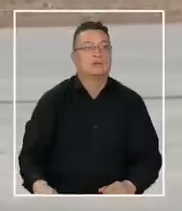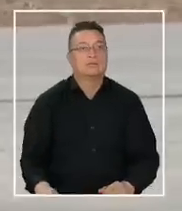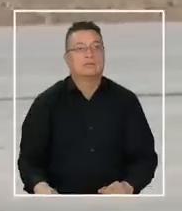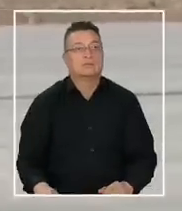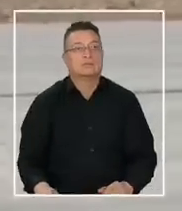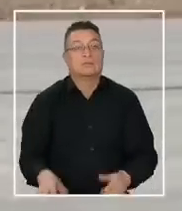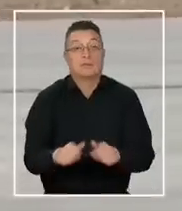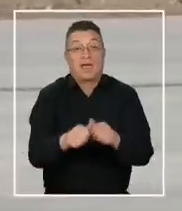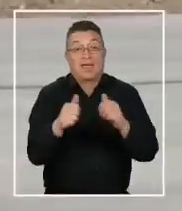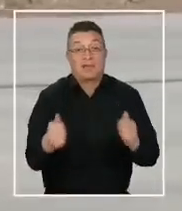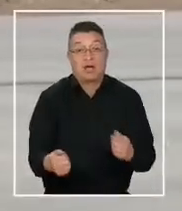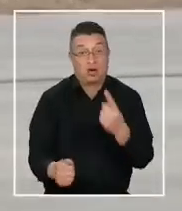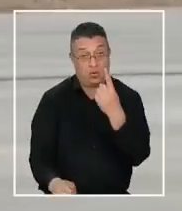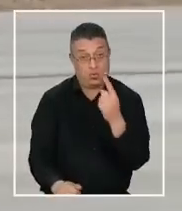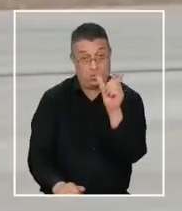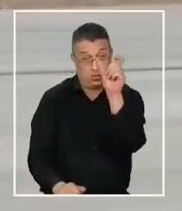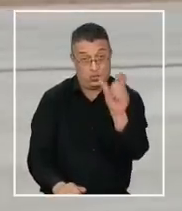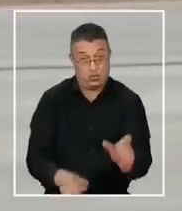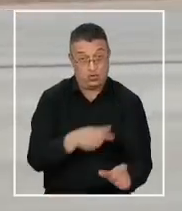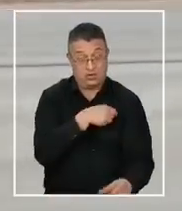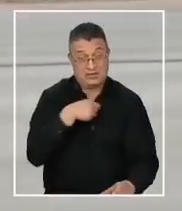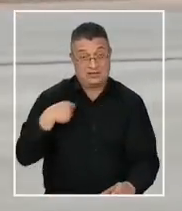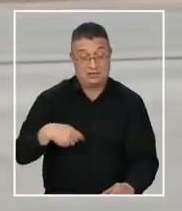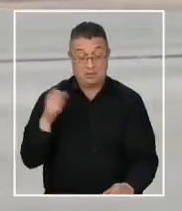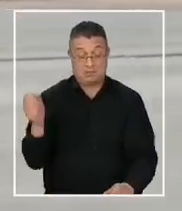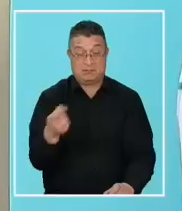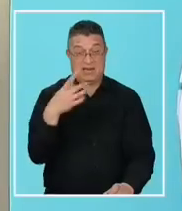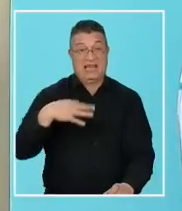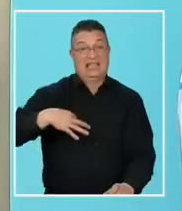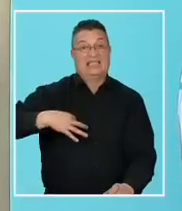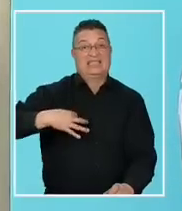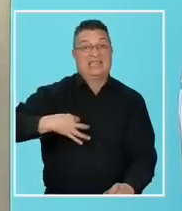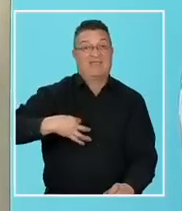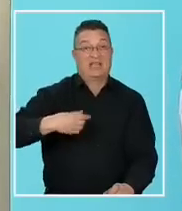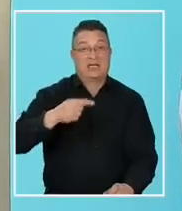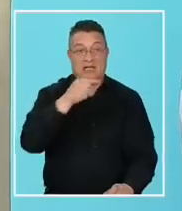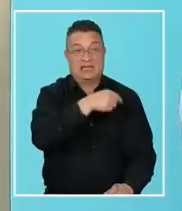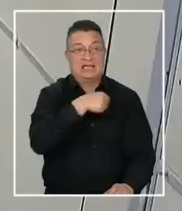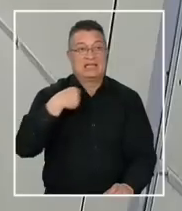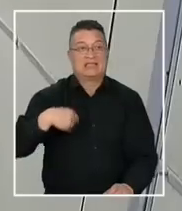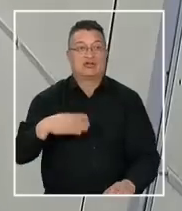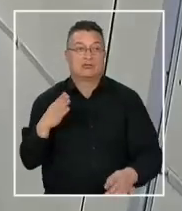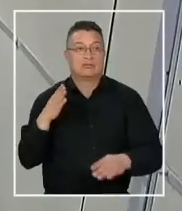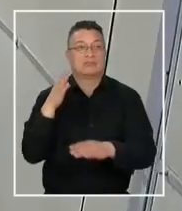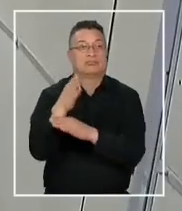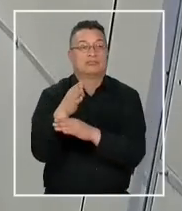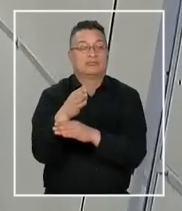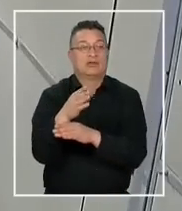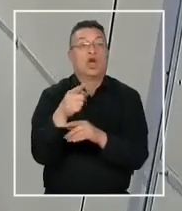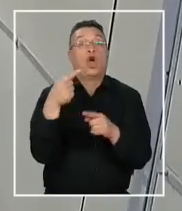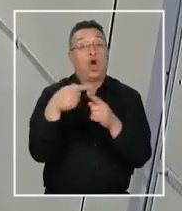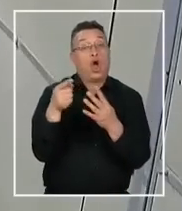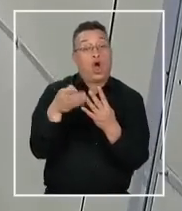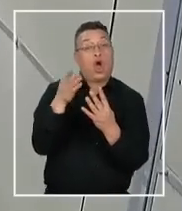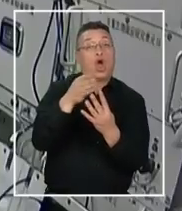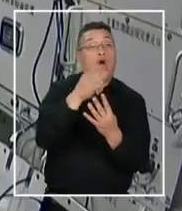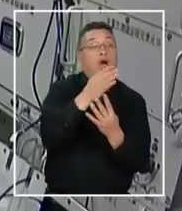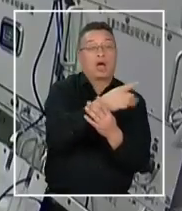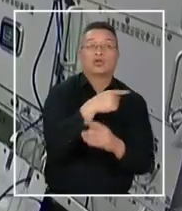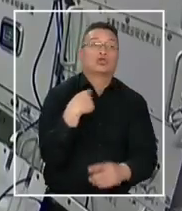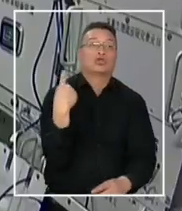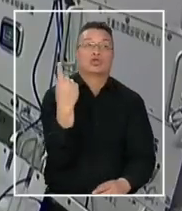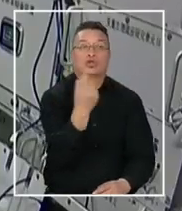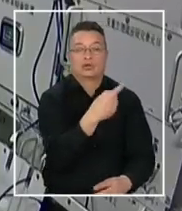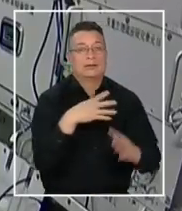Además, uno de los taikonautas es el primer civil chino en una misión así. Todos los anteriores habían sido